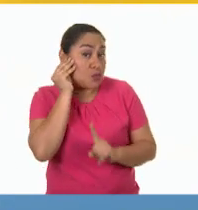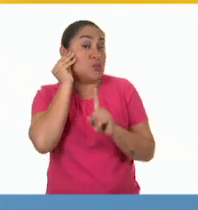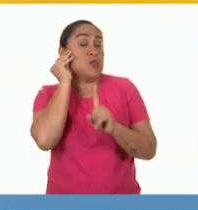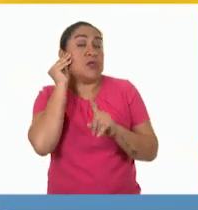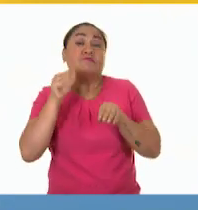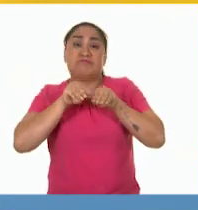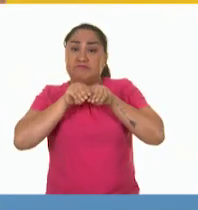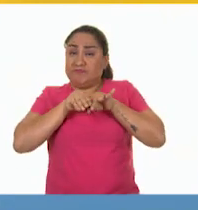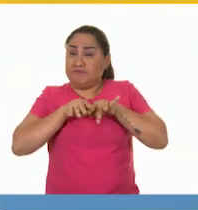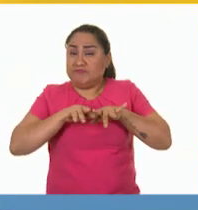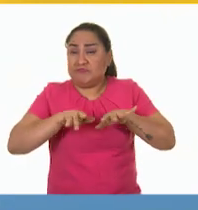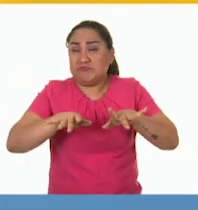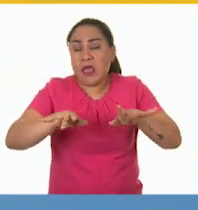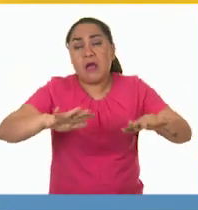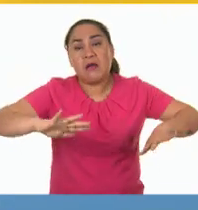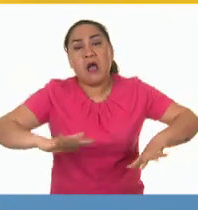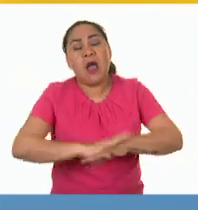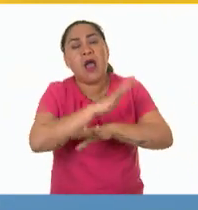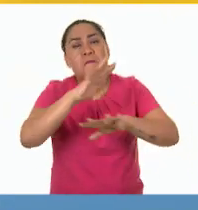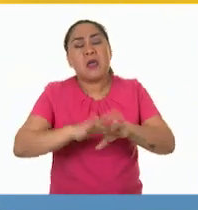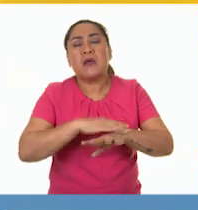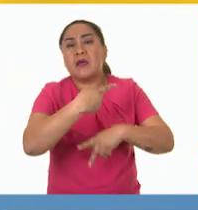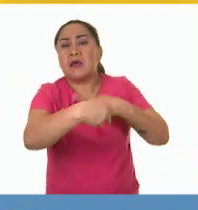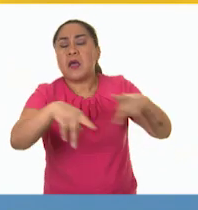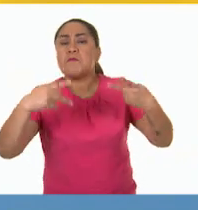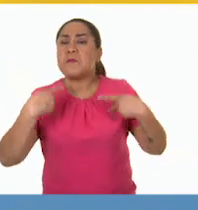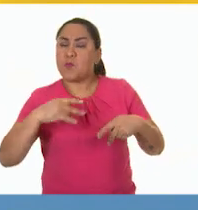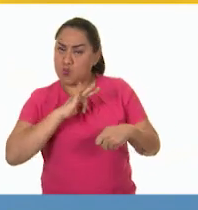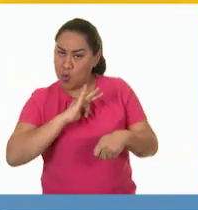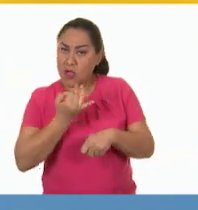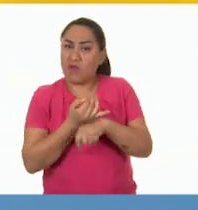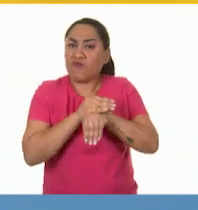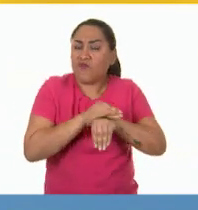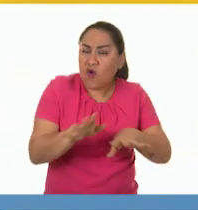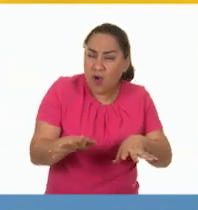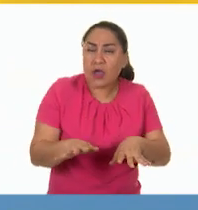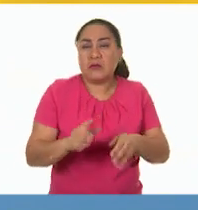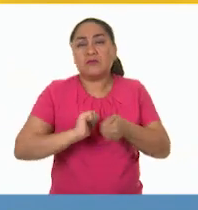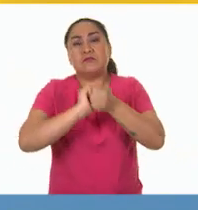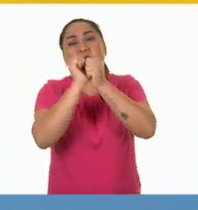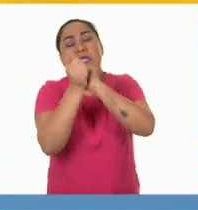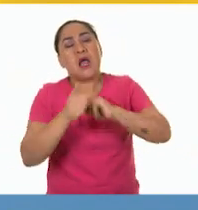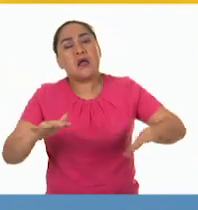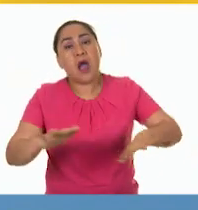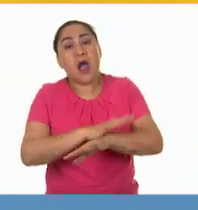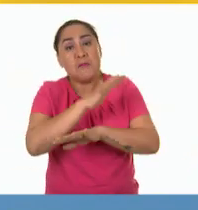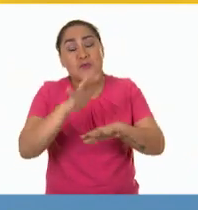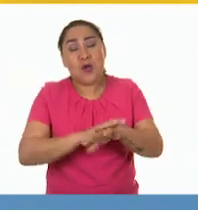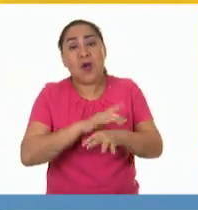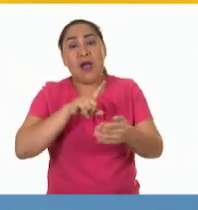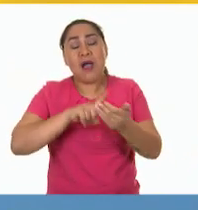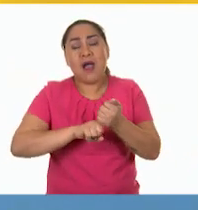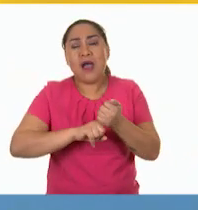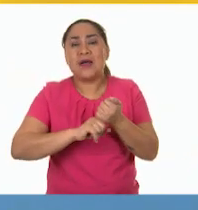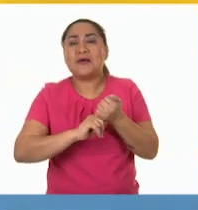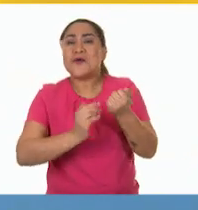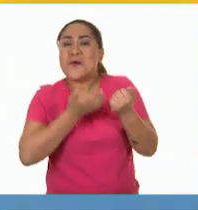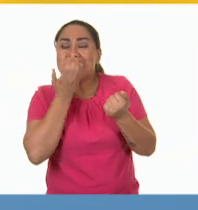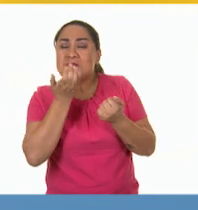que llegó a revolucionar el acceso a la información y que introdujo cambios importantes en las costumbres y la vida diaria de la gente.